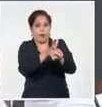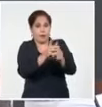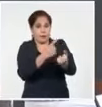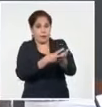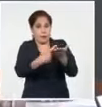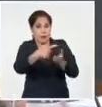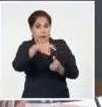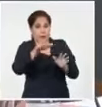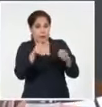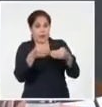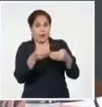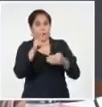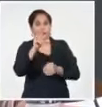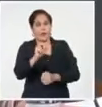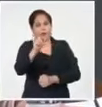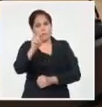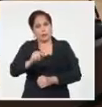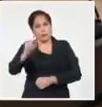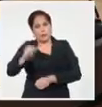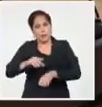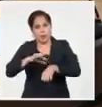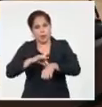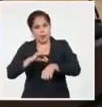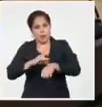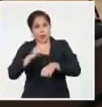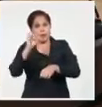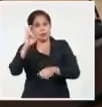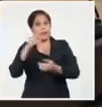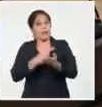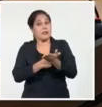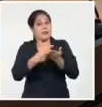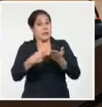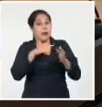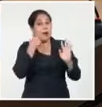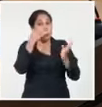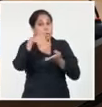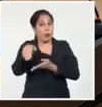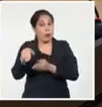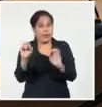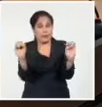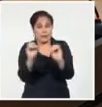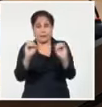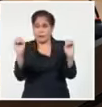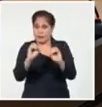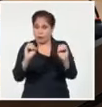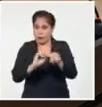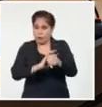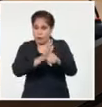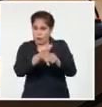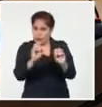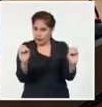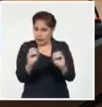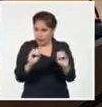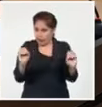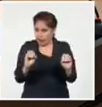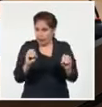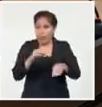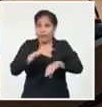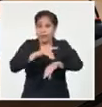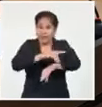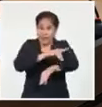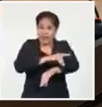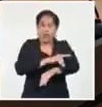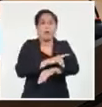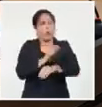diagnostican 20 activos y en las últimas siete semanas no ha habido fallecidos por esa enfermedad. El dengue muestra